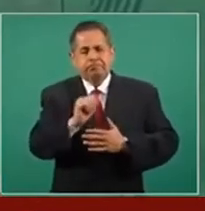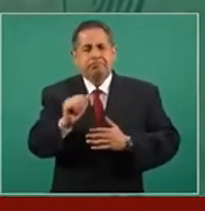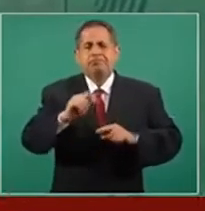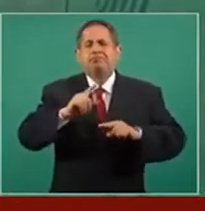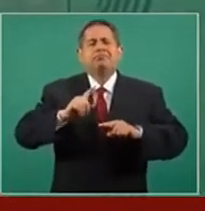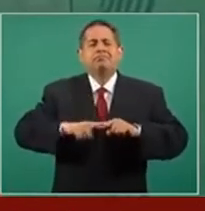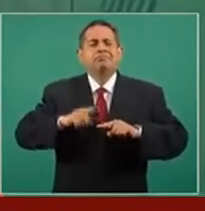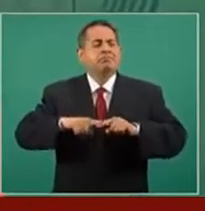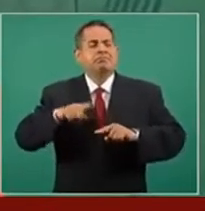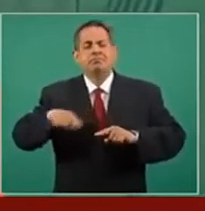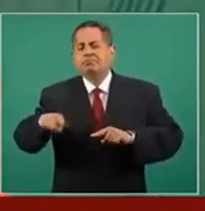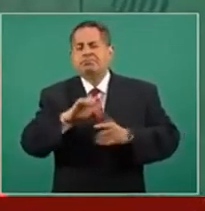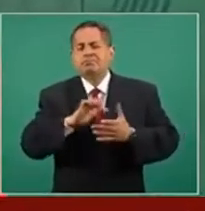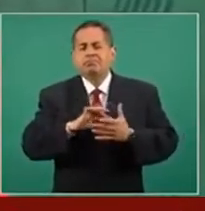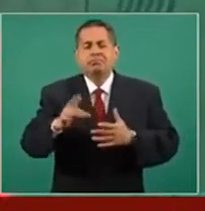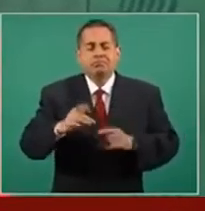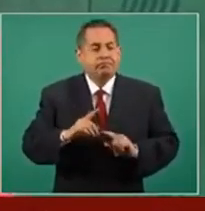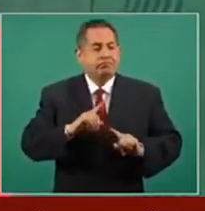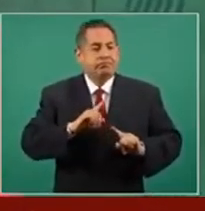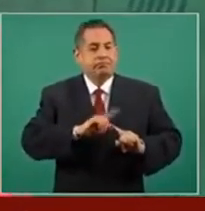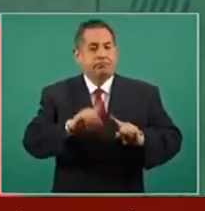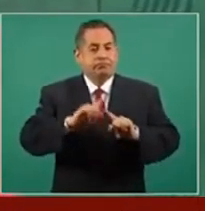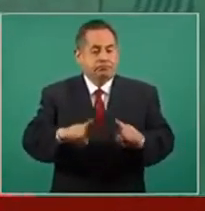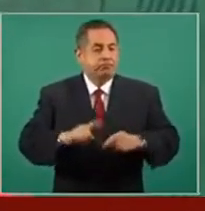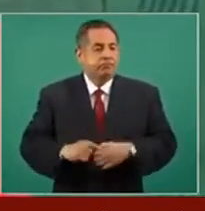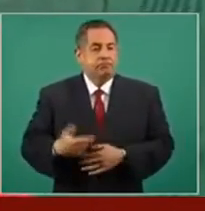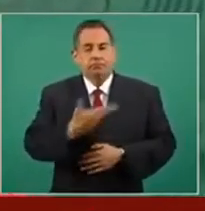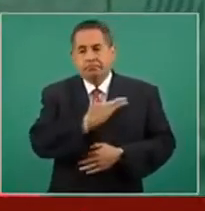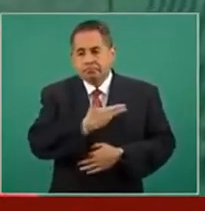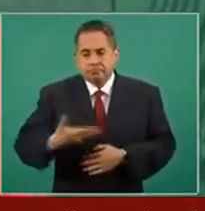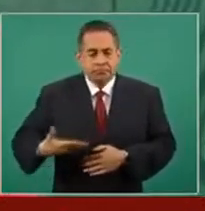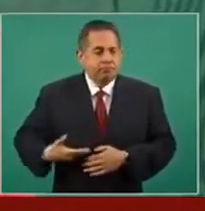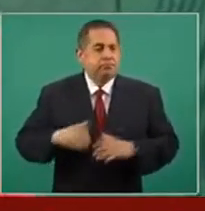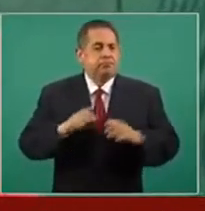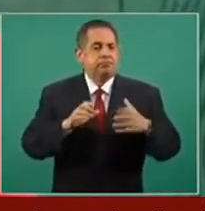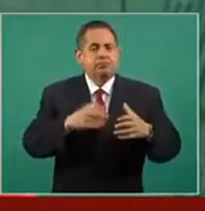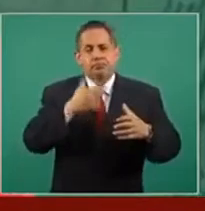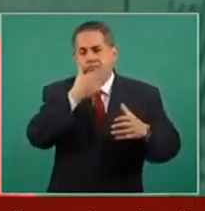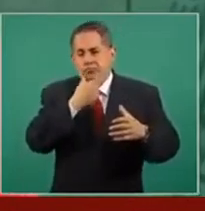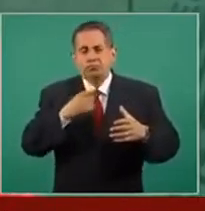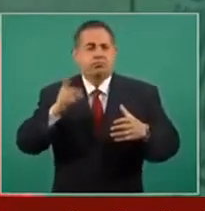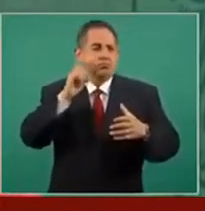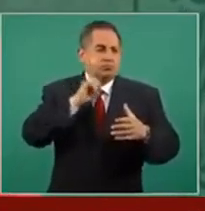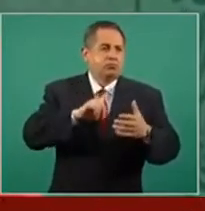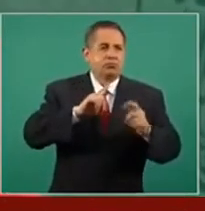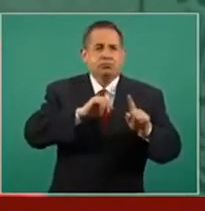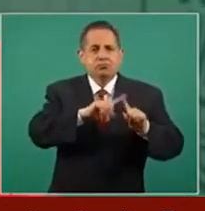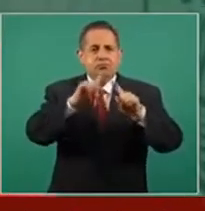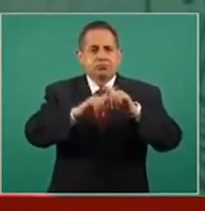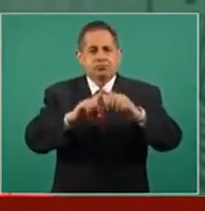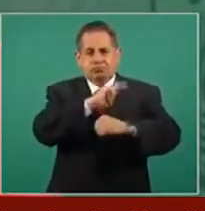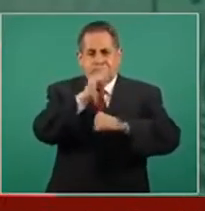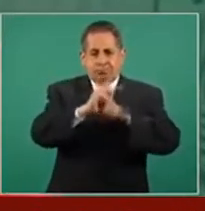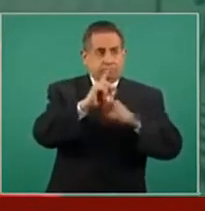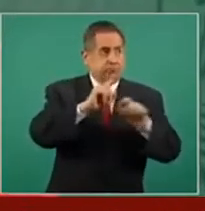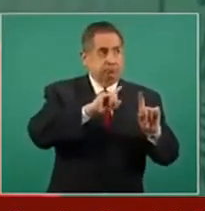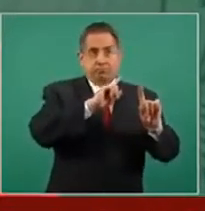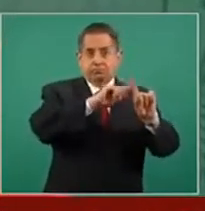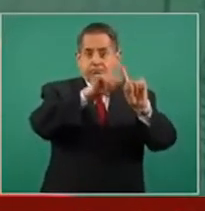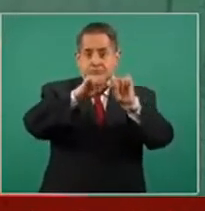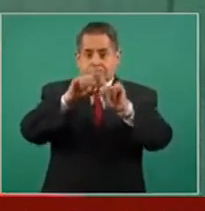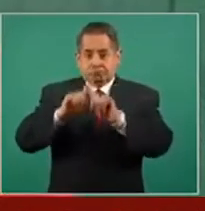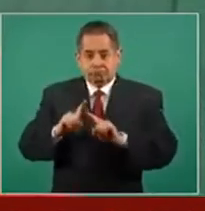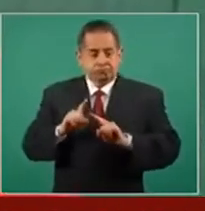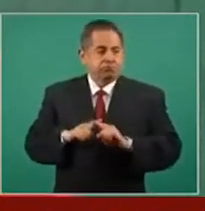diversos presidentes, presidentas de jefes de Estado de los diversos países